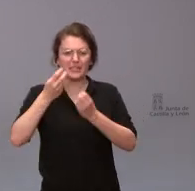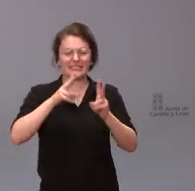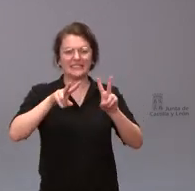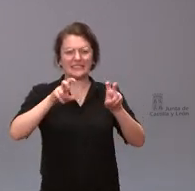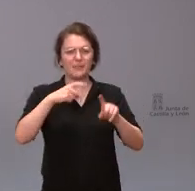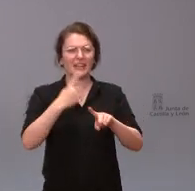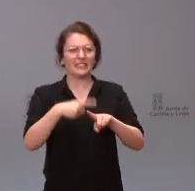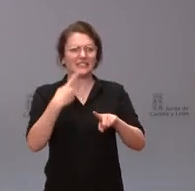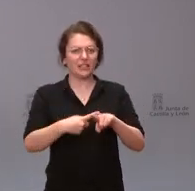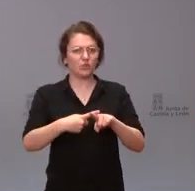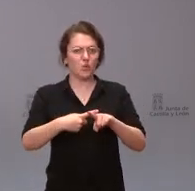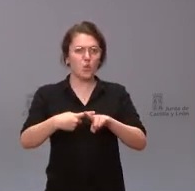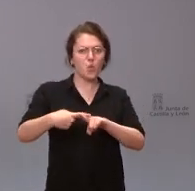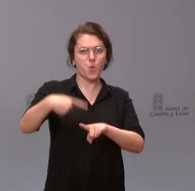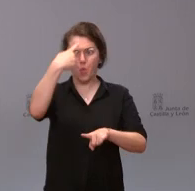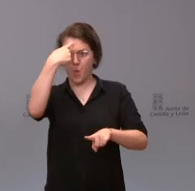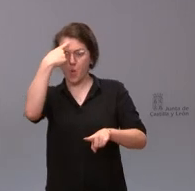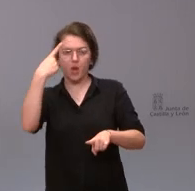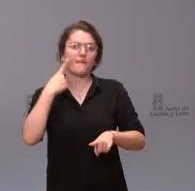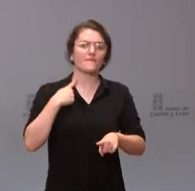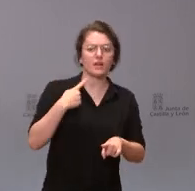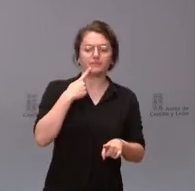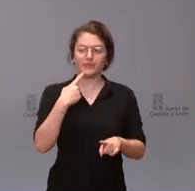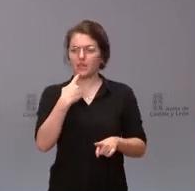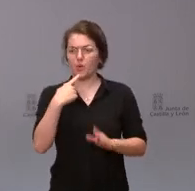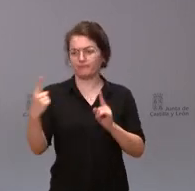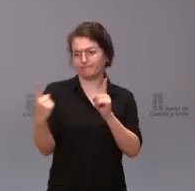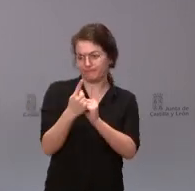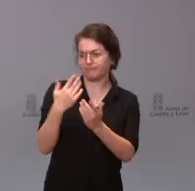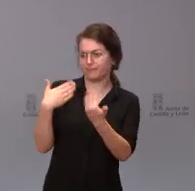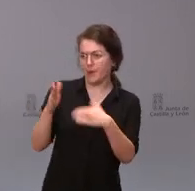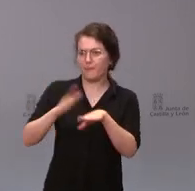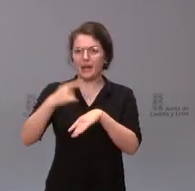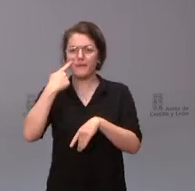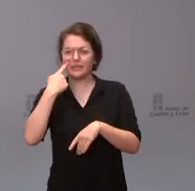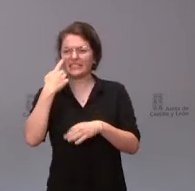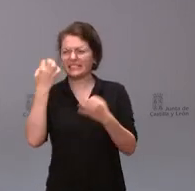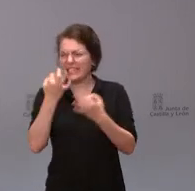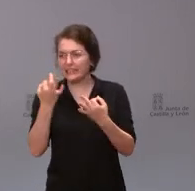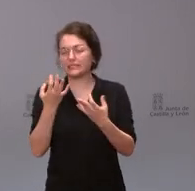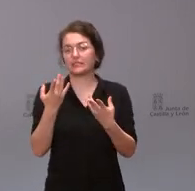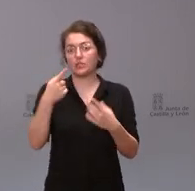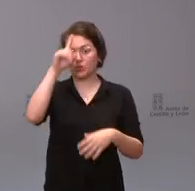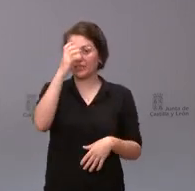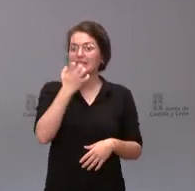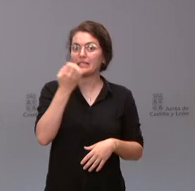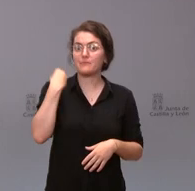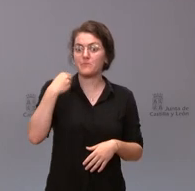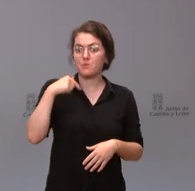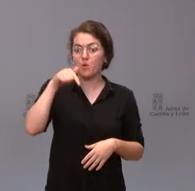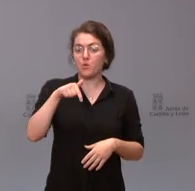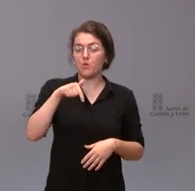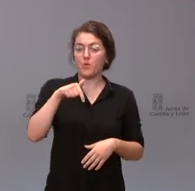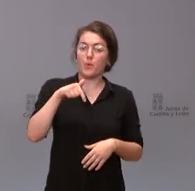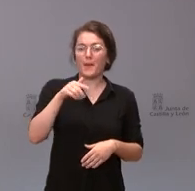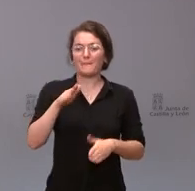iba a hablar con él para conocer un poco el detalle de esas reflexiones no sé si en el seno del consejo de gobierno se ha pedido al vicepresidente que un poco